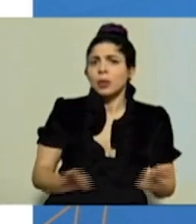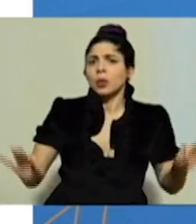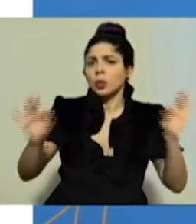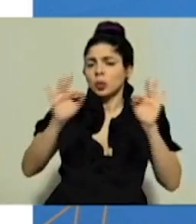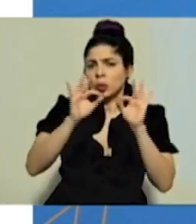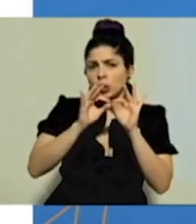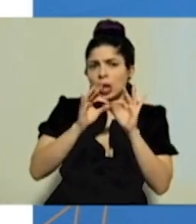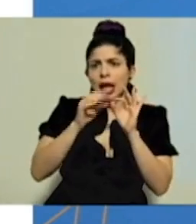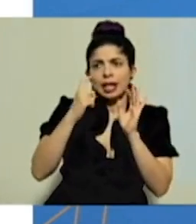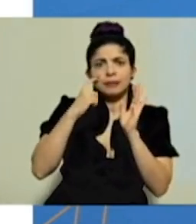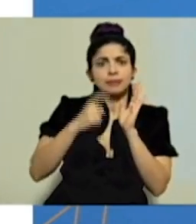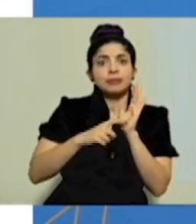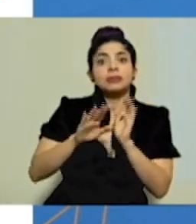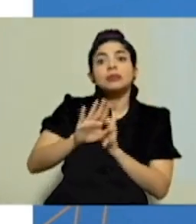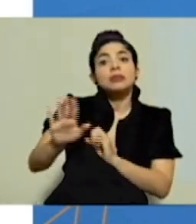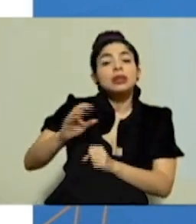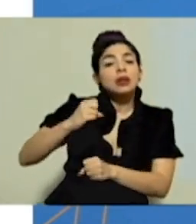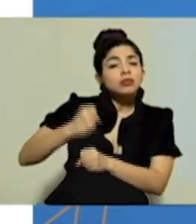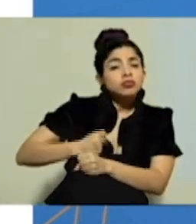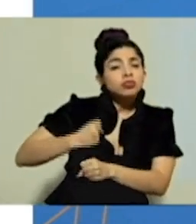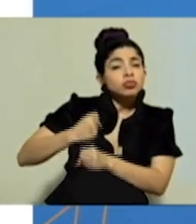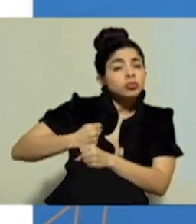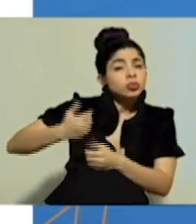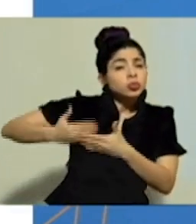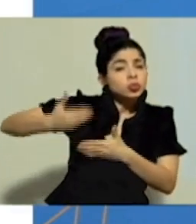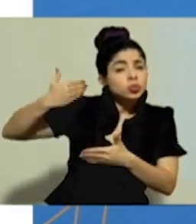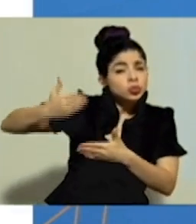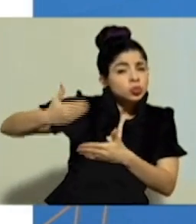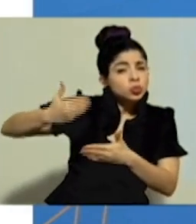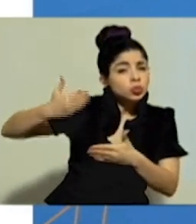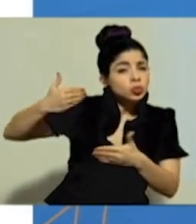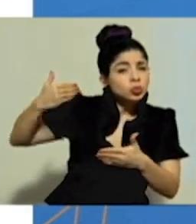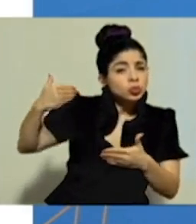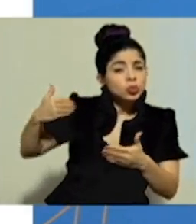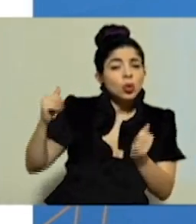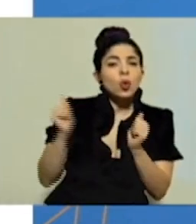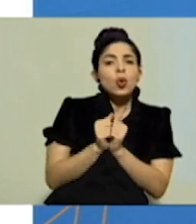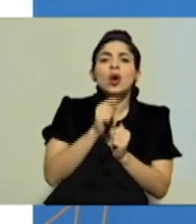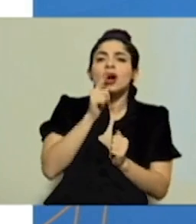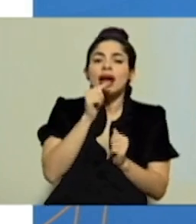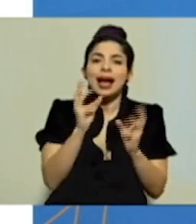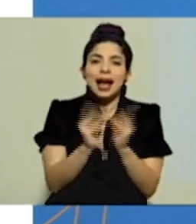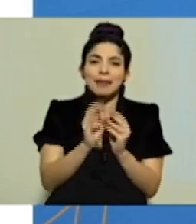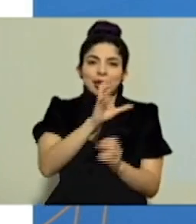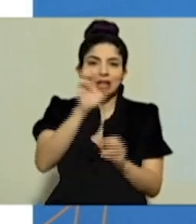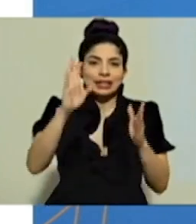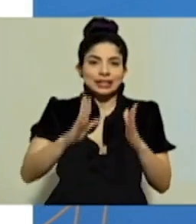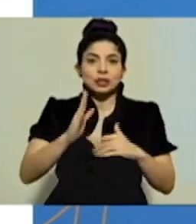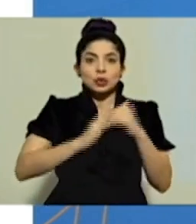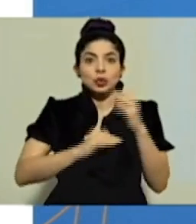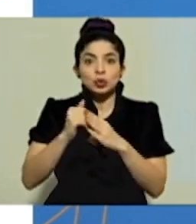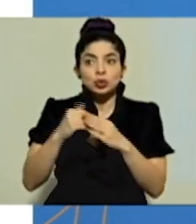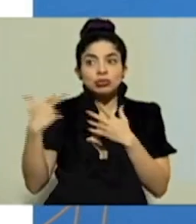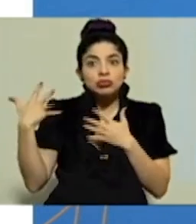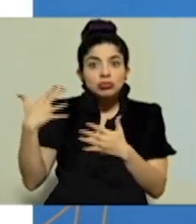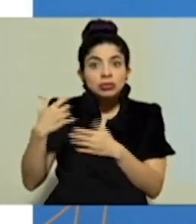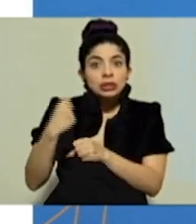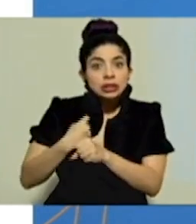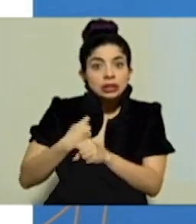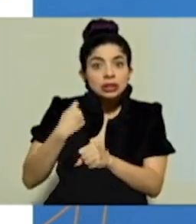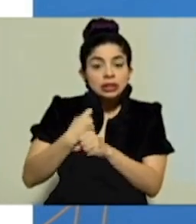resaltarlo, de que el trabajo que hemos venido realizando en conjunto con la Cámara Costarricense de la Construcción ha dado resultados.